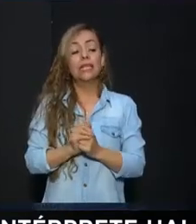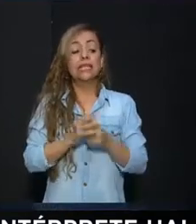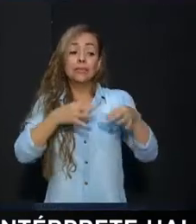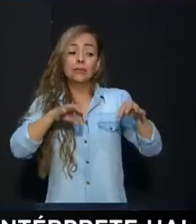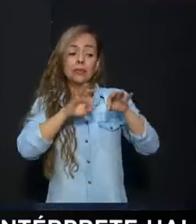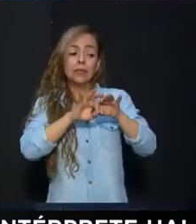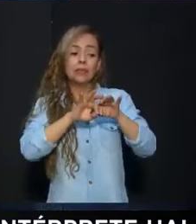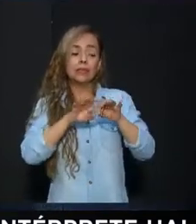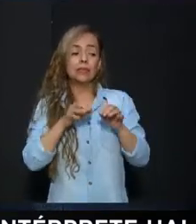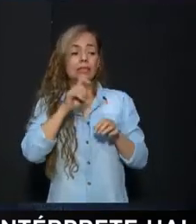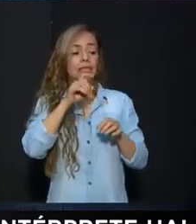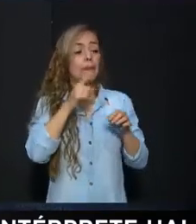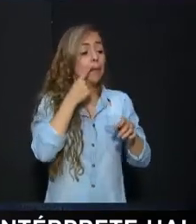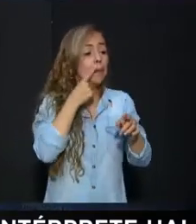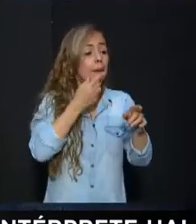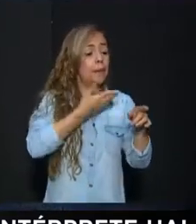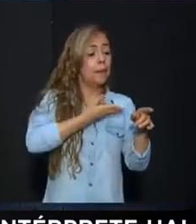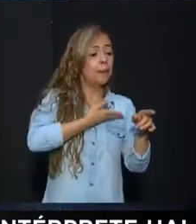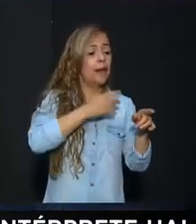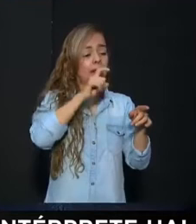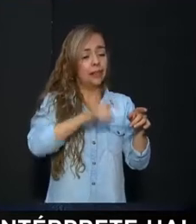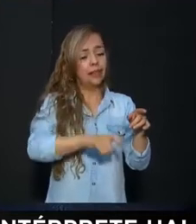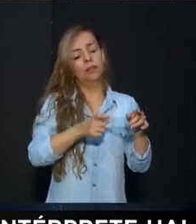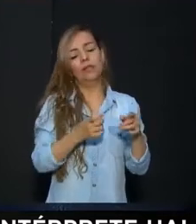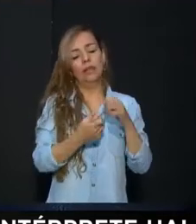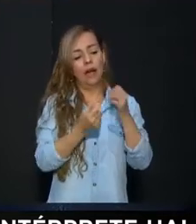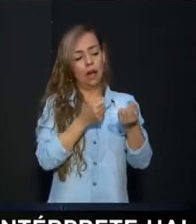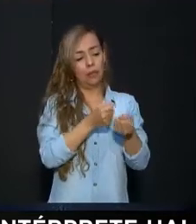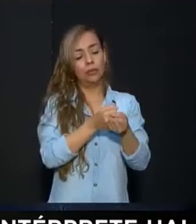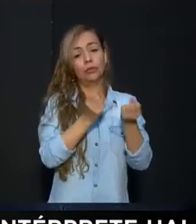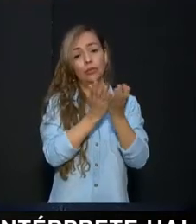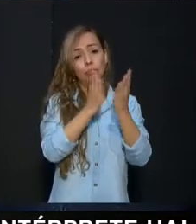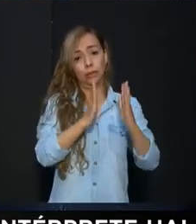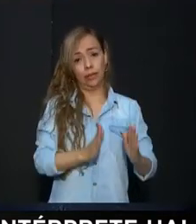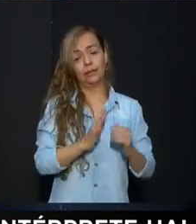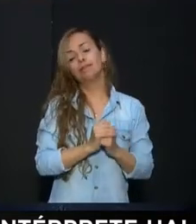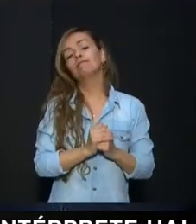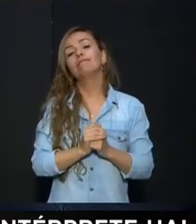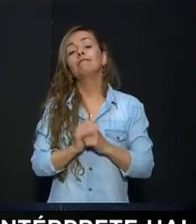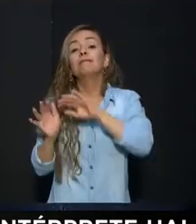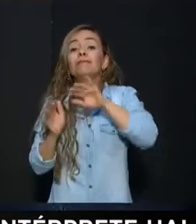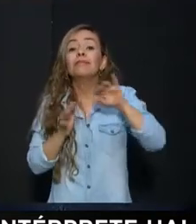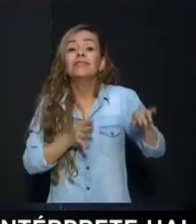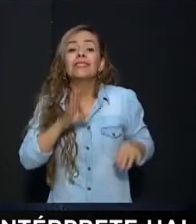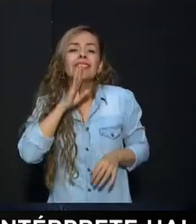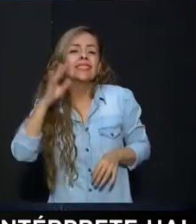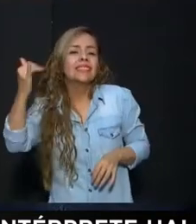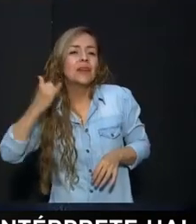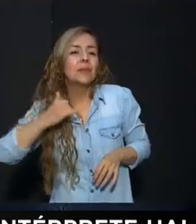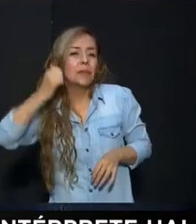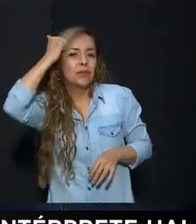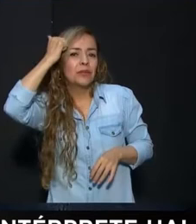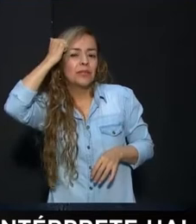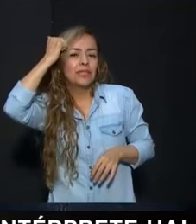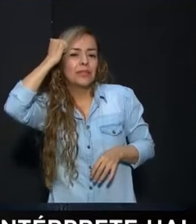Con los padres De las familias A la institución Para encafetarlo Y hacer el seguimiento Les cuento Que tenemos una llamada De una docente Se trata de